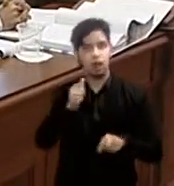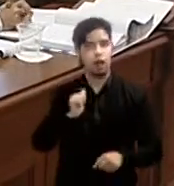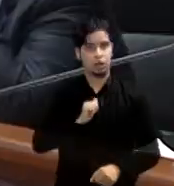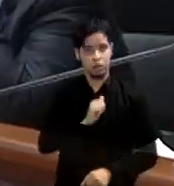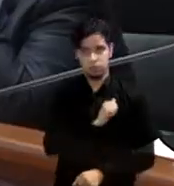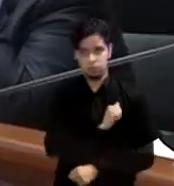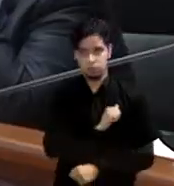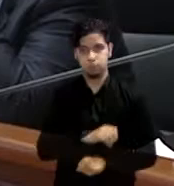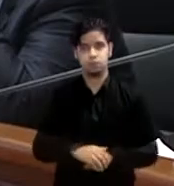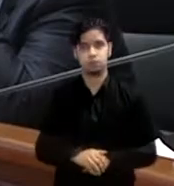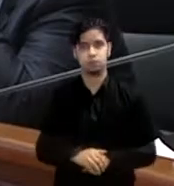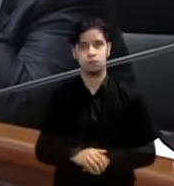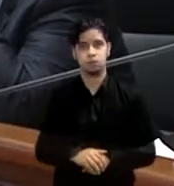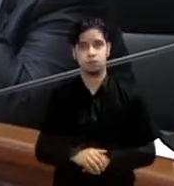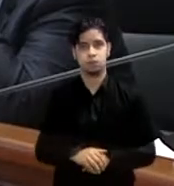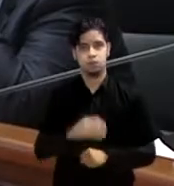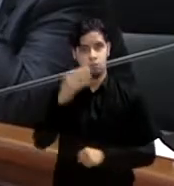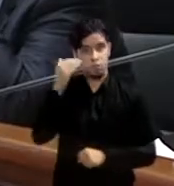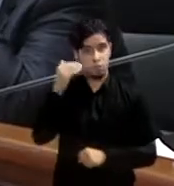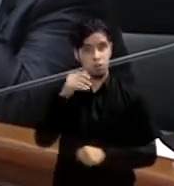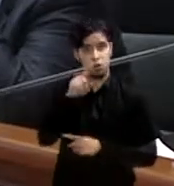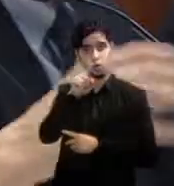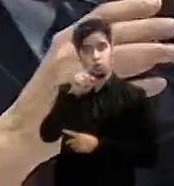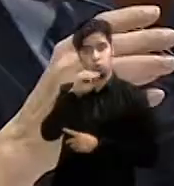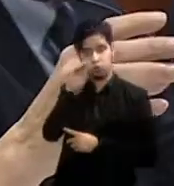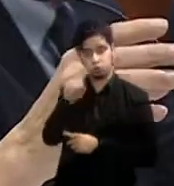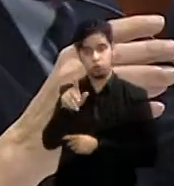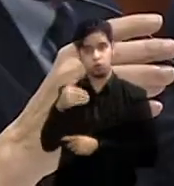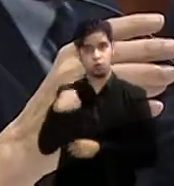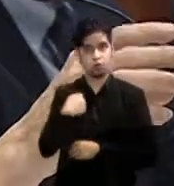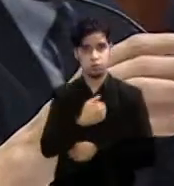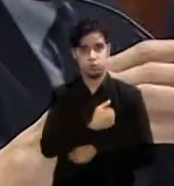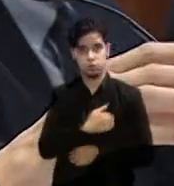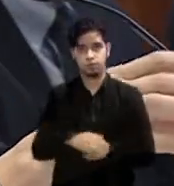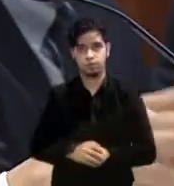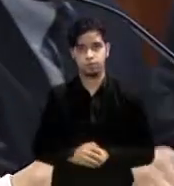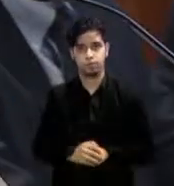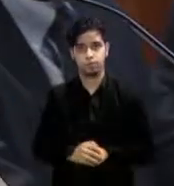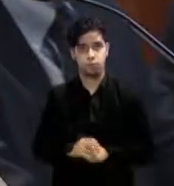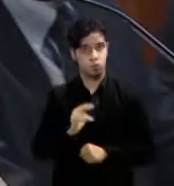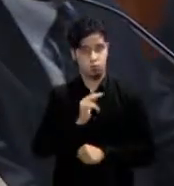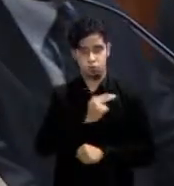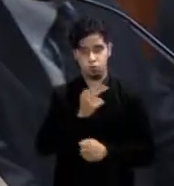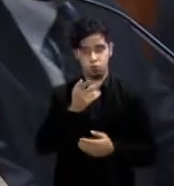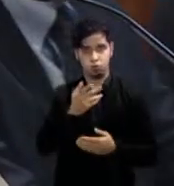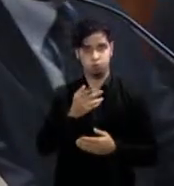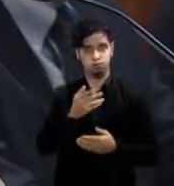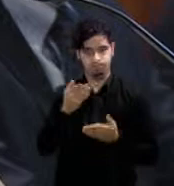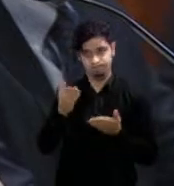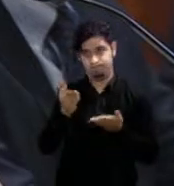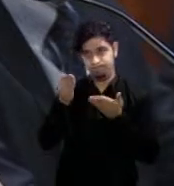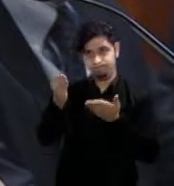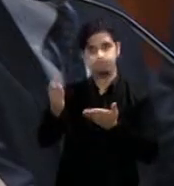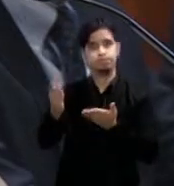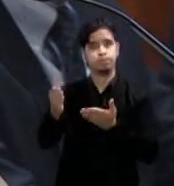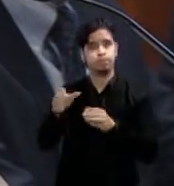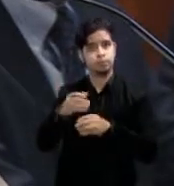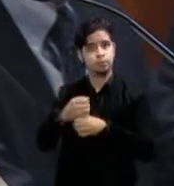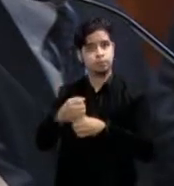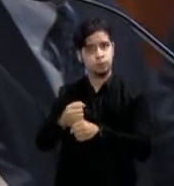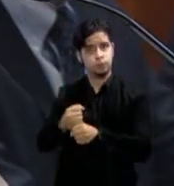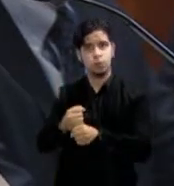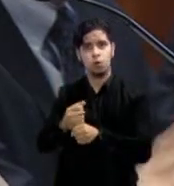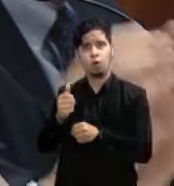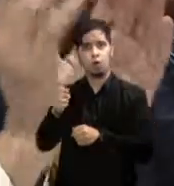que antes era el 1% para los municipios. Nosotros estamos proponiendo a los municipios crear un segundo vaso, que sea el IVA